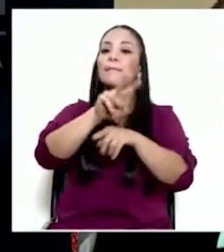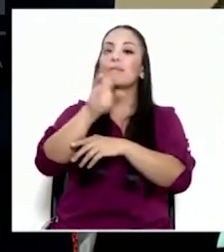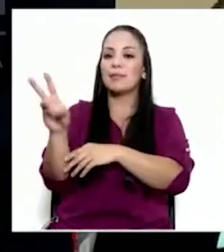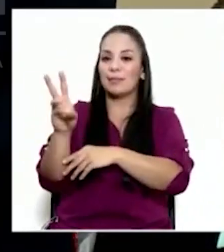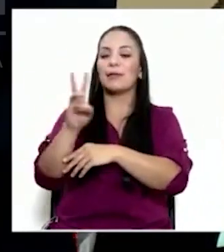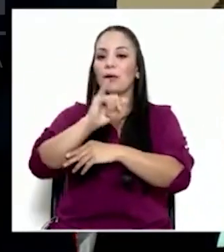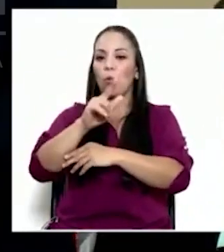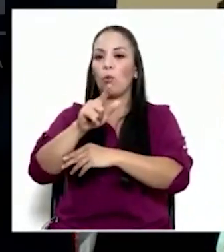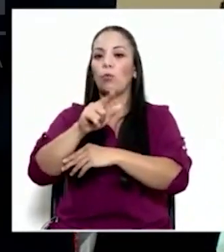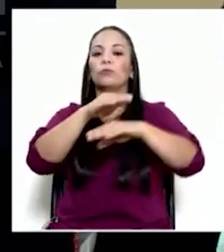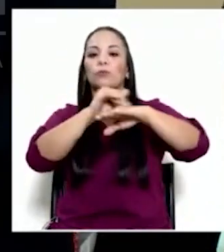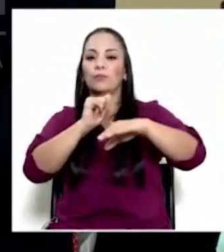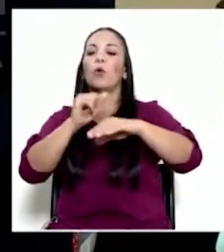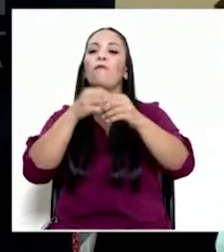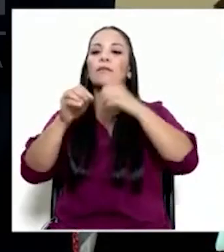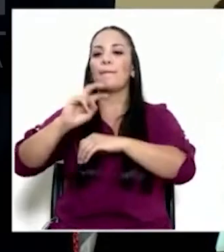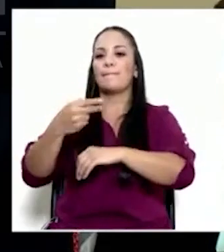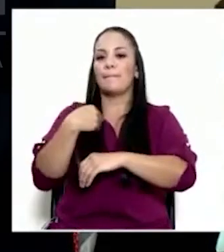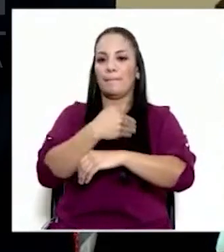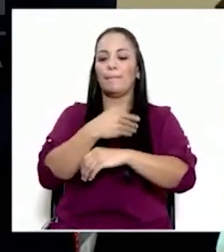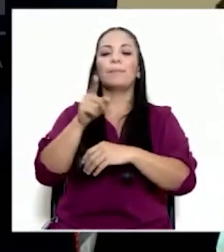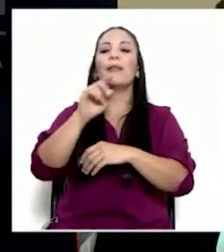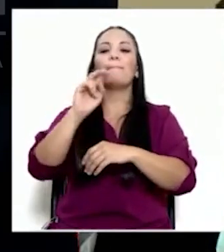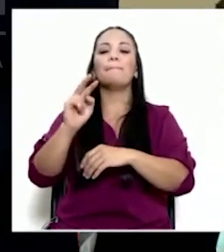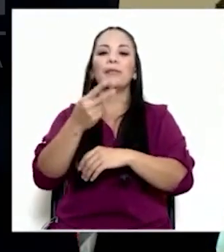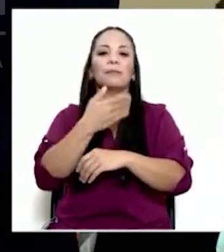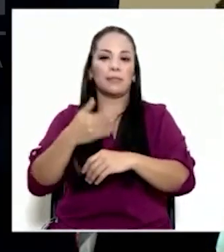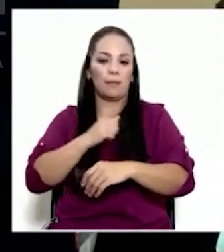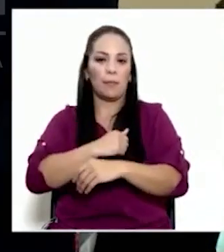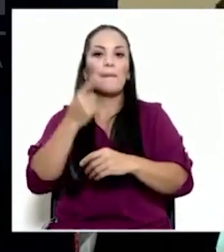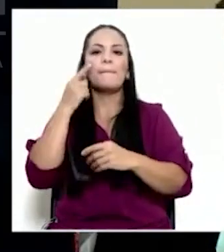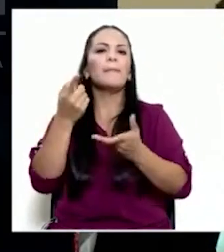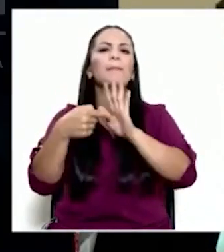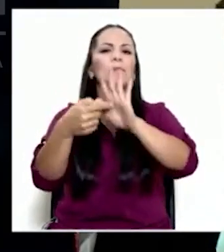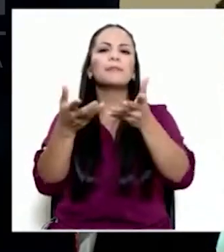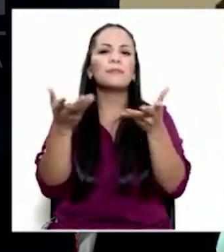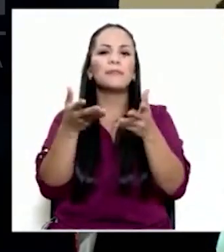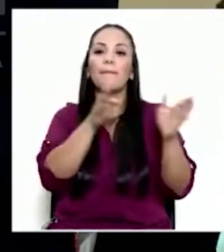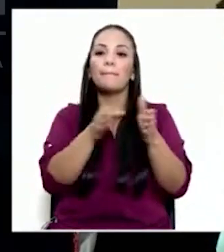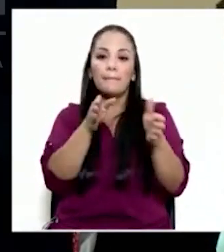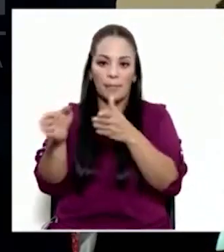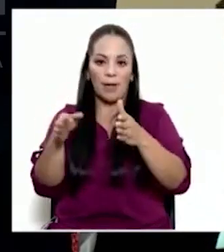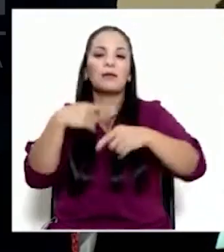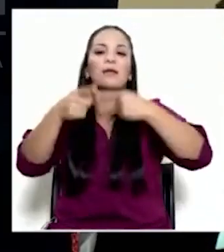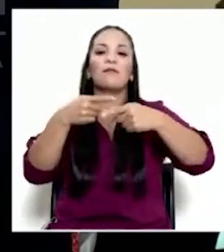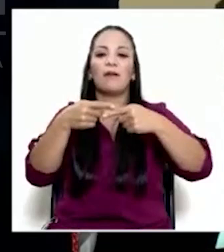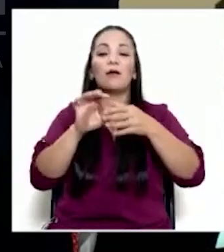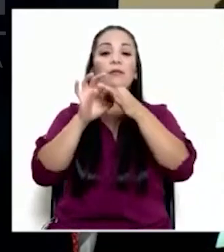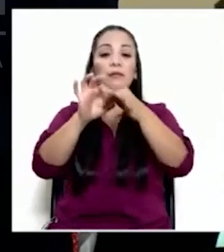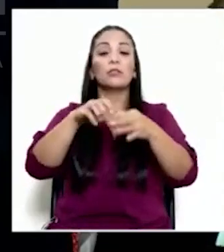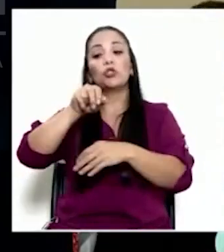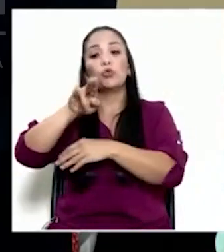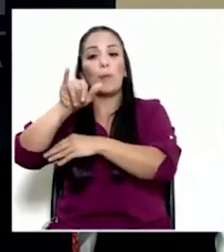citados en la oficina del señor vicepresidente para presentarle lo que es el plan que se va a hacer en relación a las